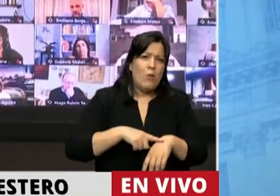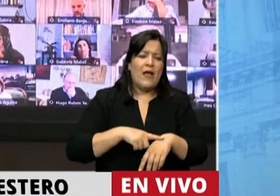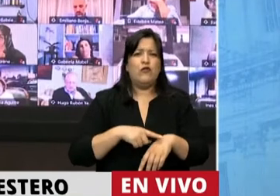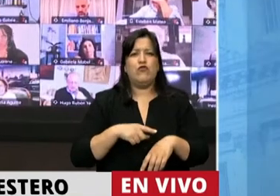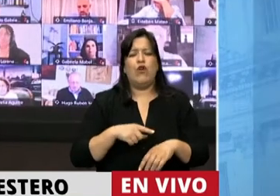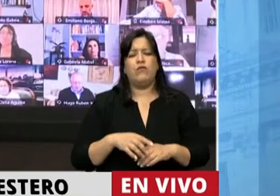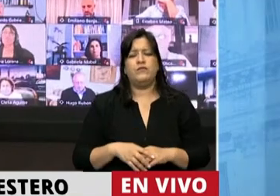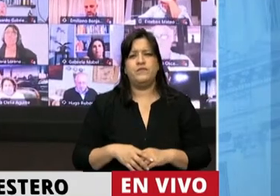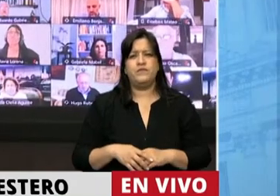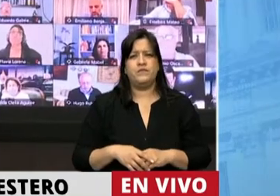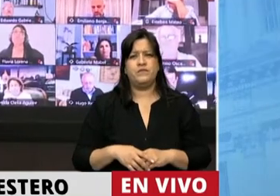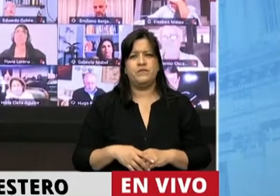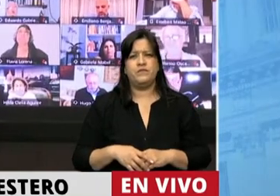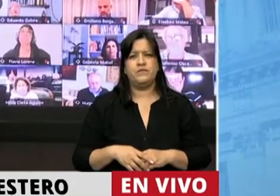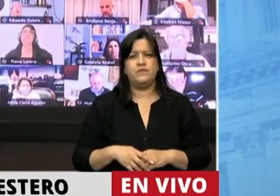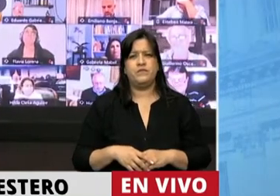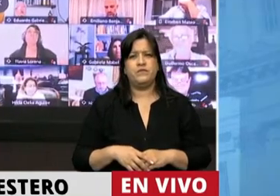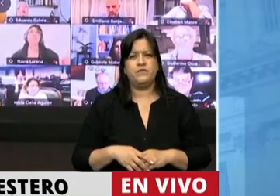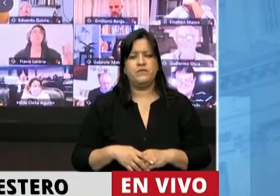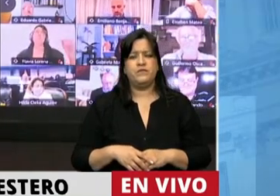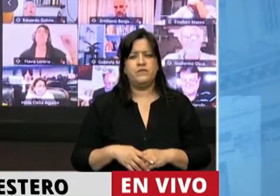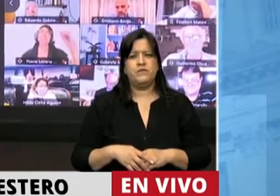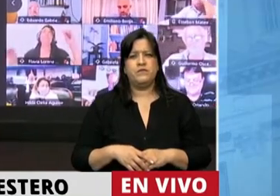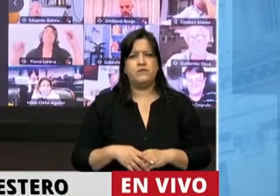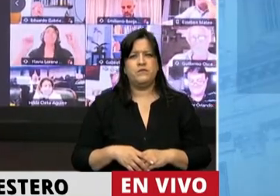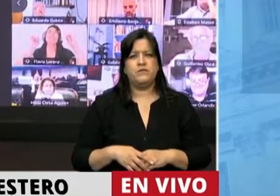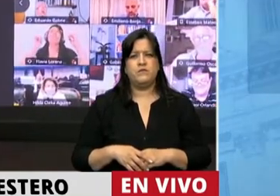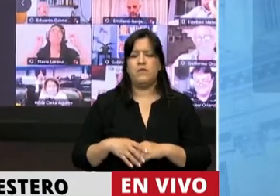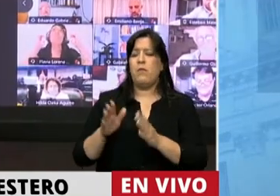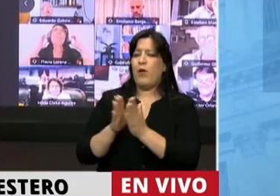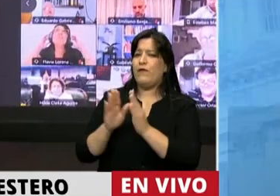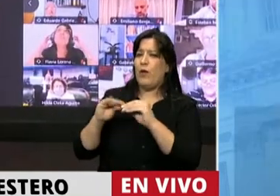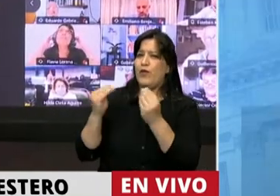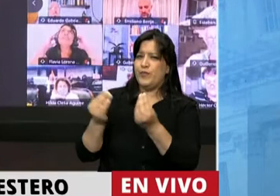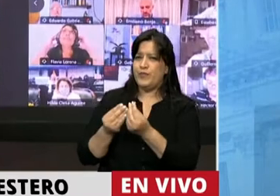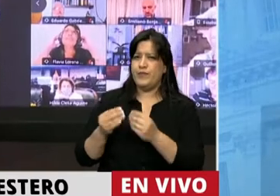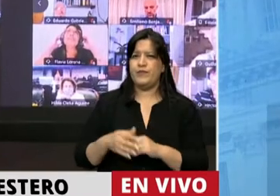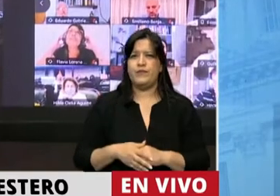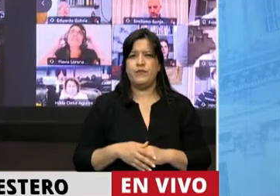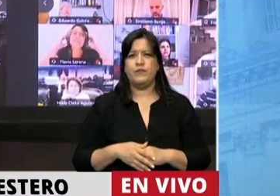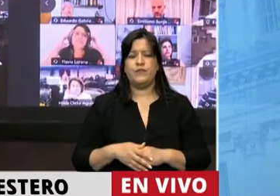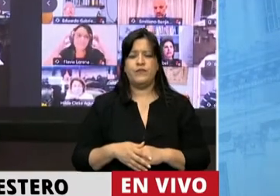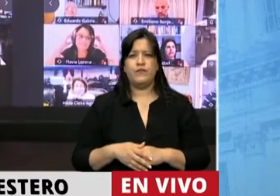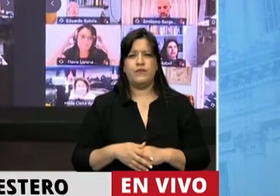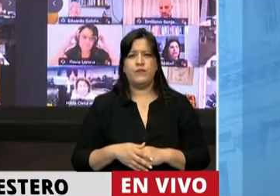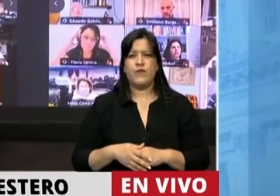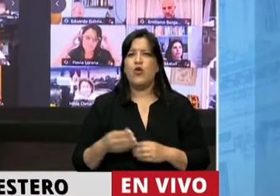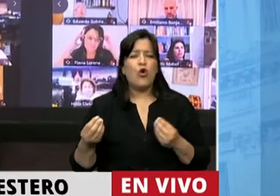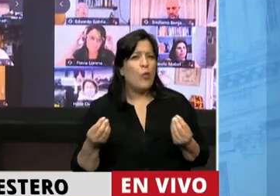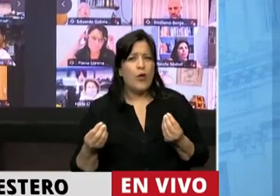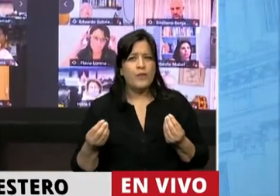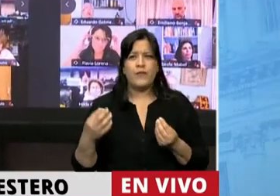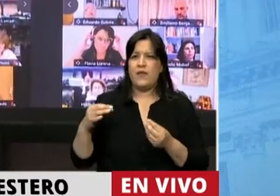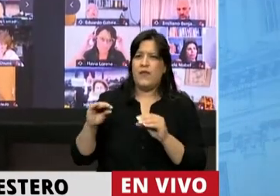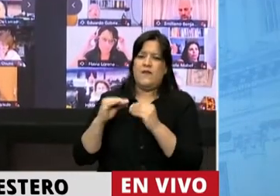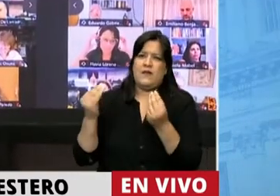refutar algunas expresiones. ¿Cómo? Vaya